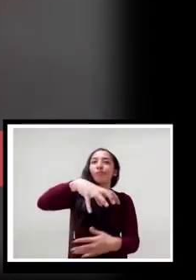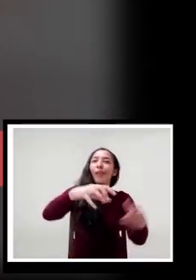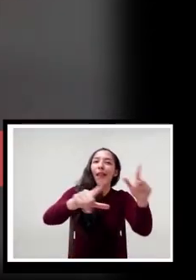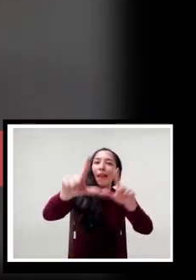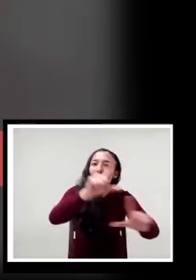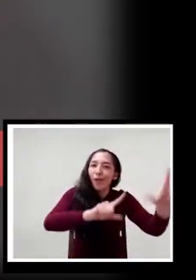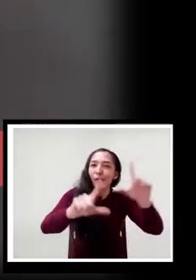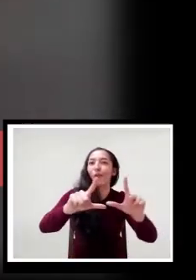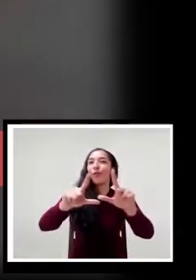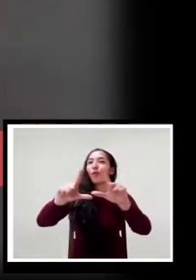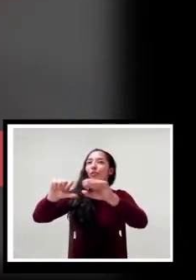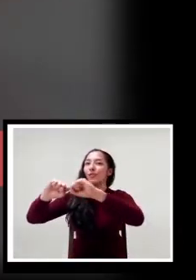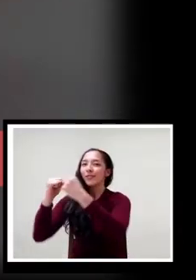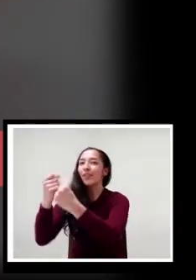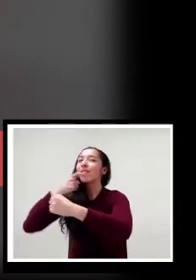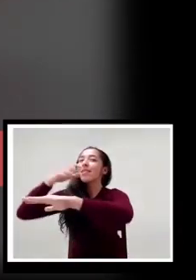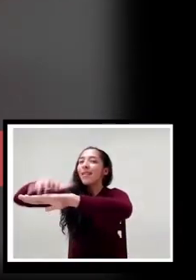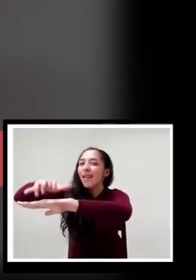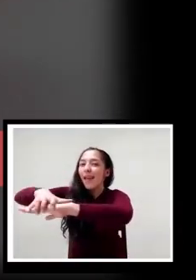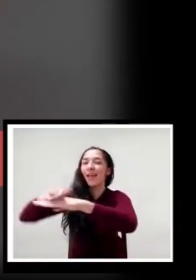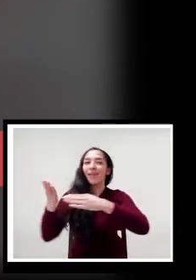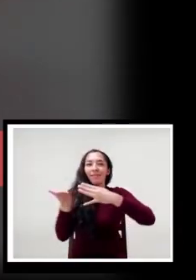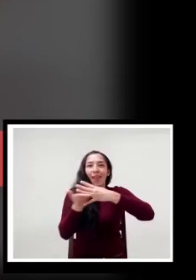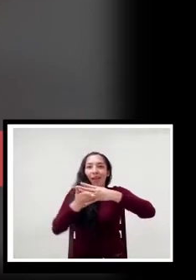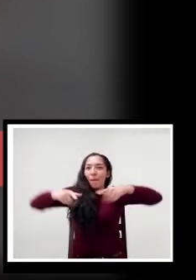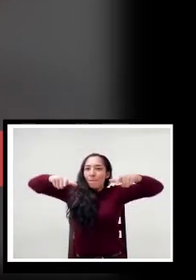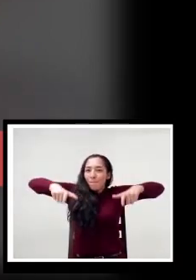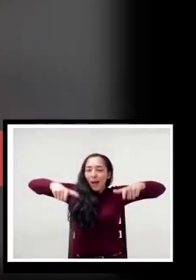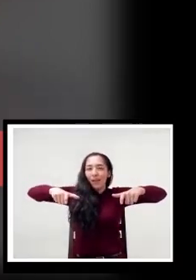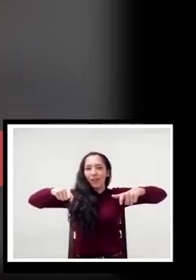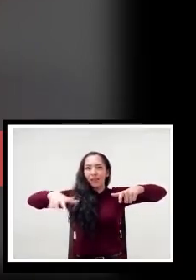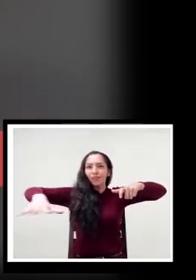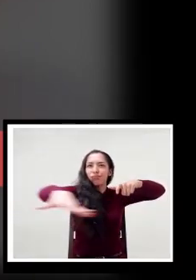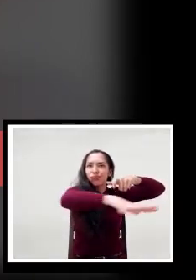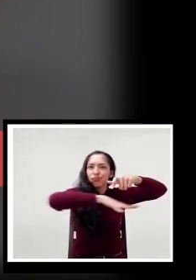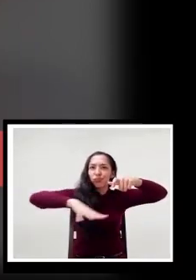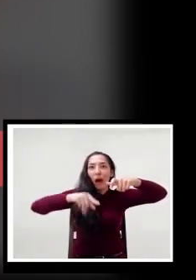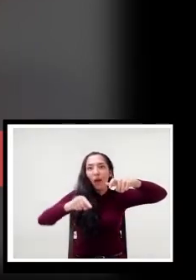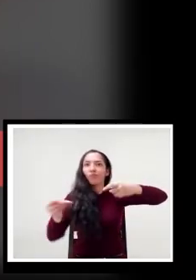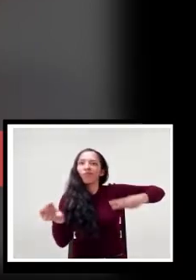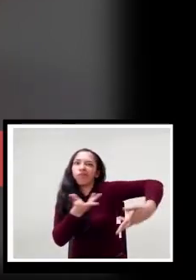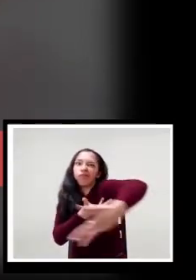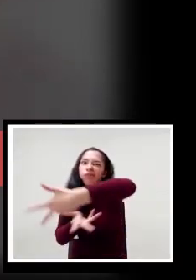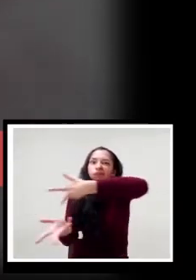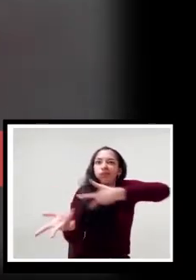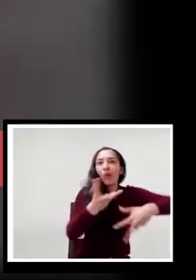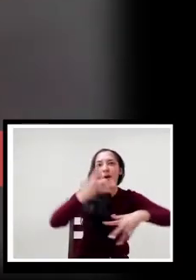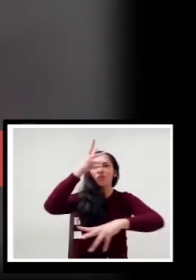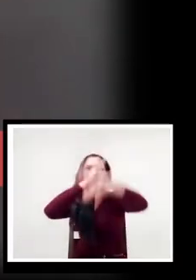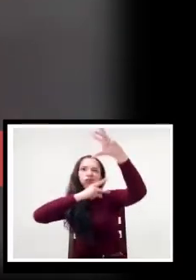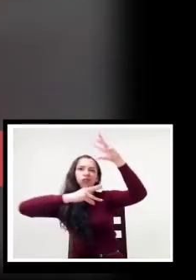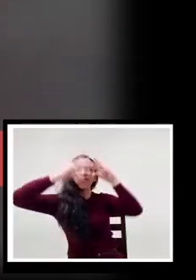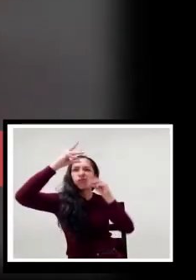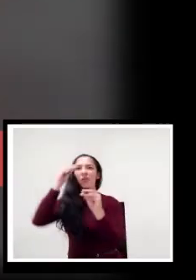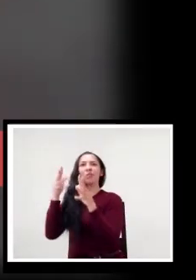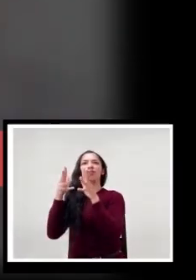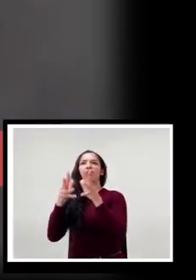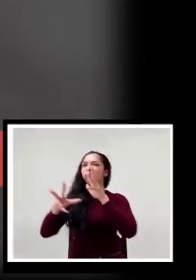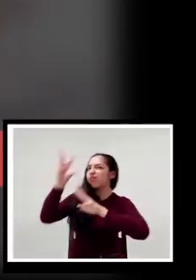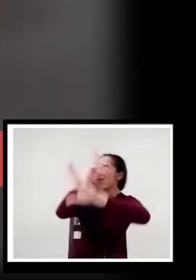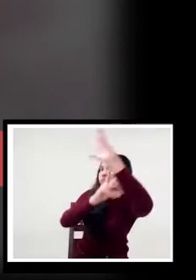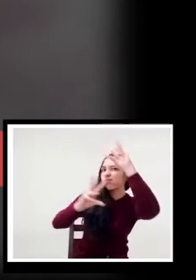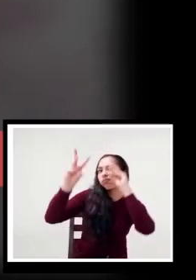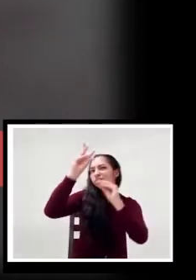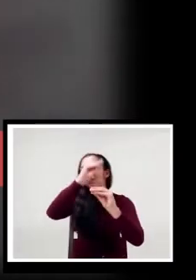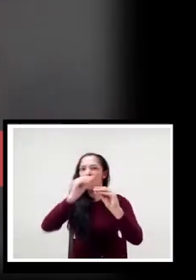el laboratorio, el aula especializada, el aula regular, donde la experiencia educativa se hace realidad y donde los sentidos y significados de los